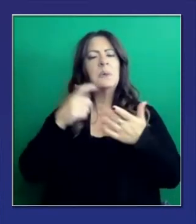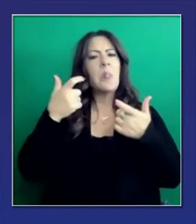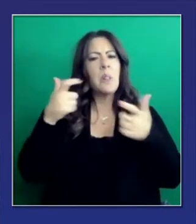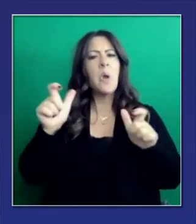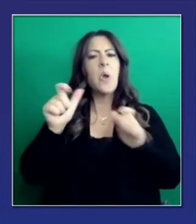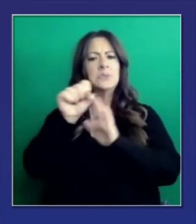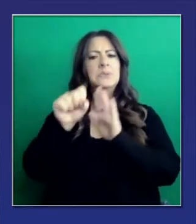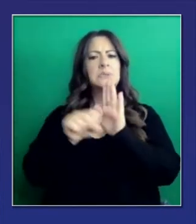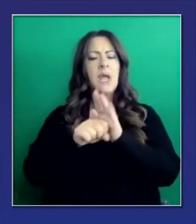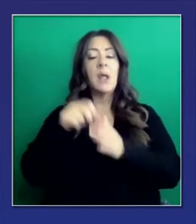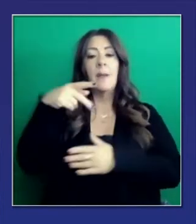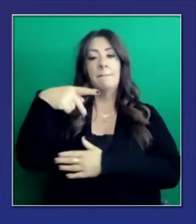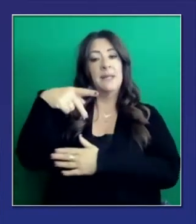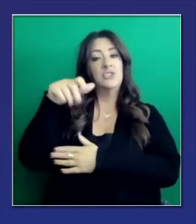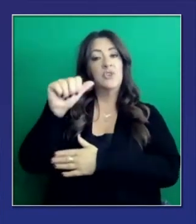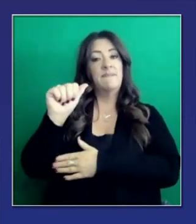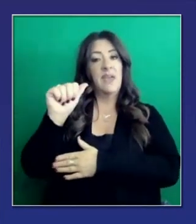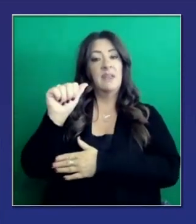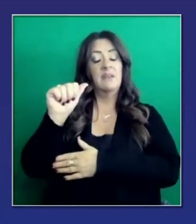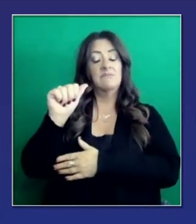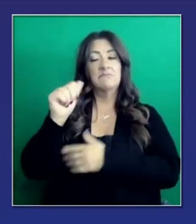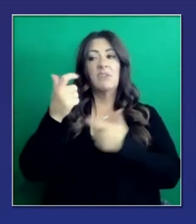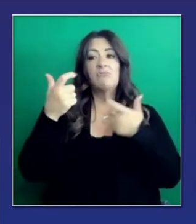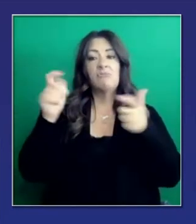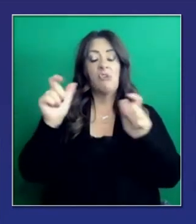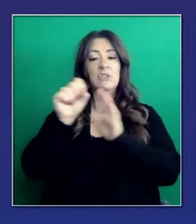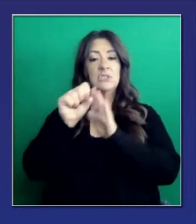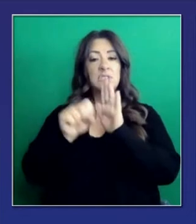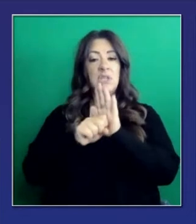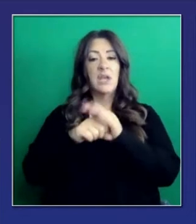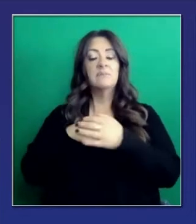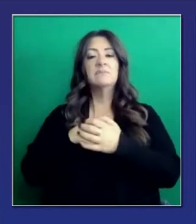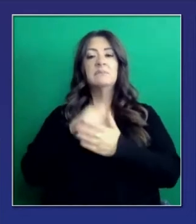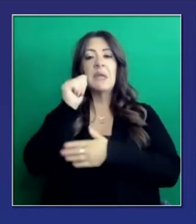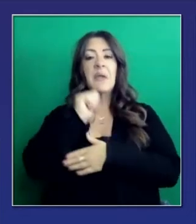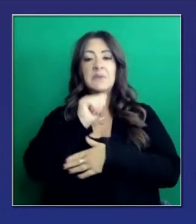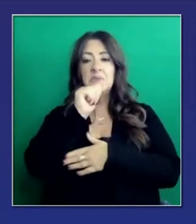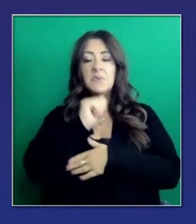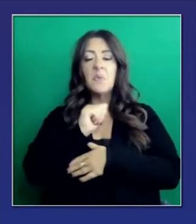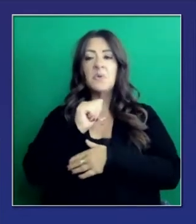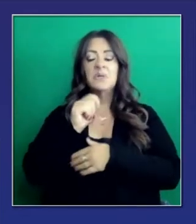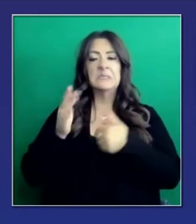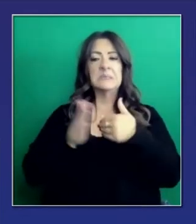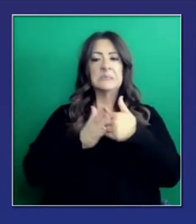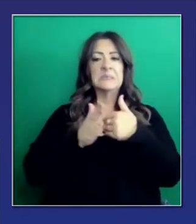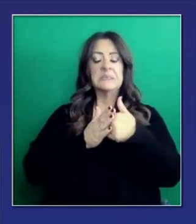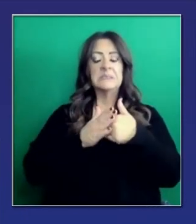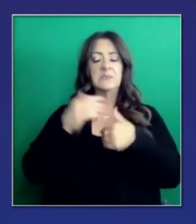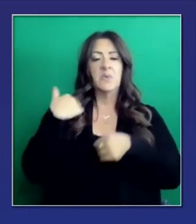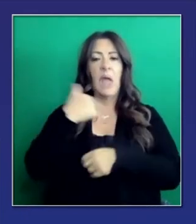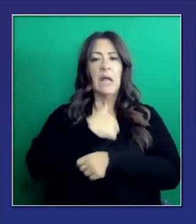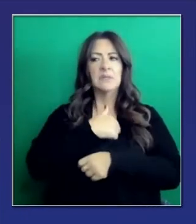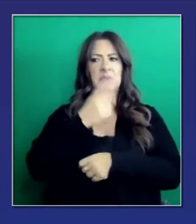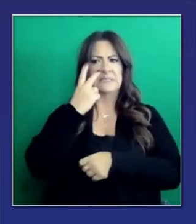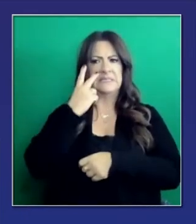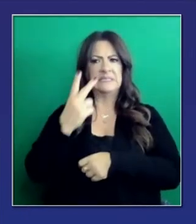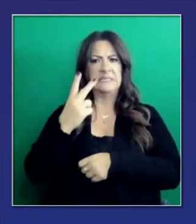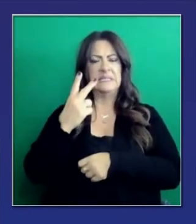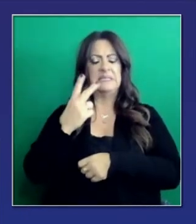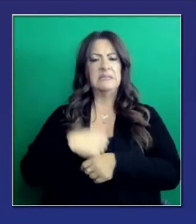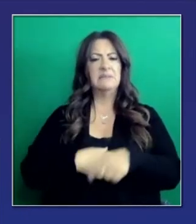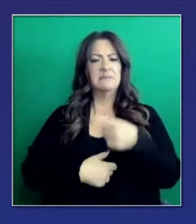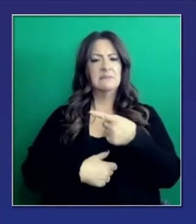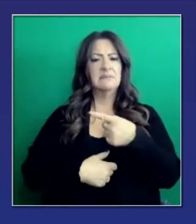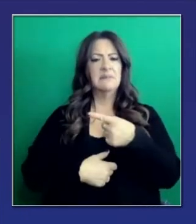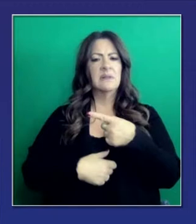grandes, Pensilvania también desde la población, y en Arizona en cuanto a la región y su proximidad. Pueden ver que la